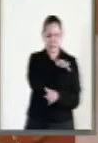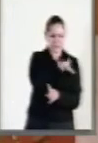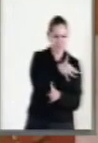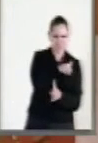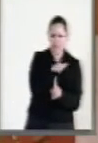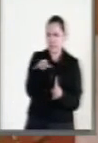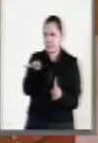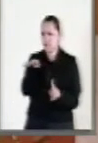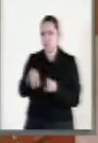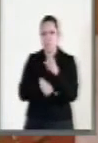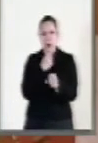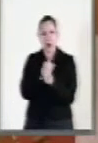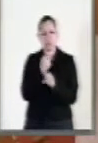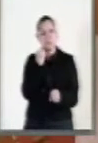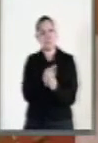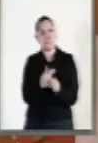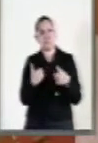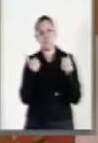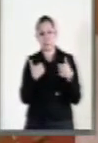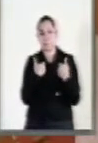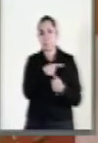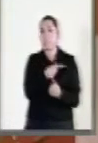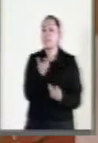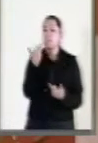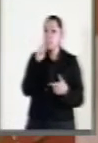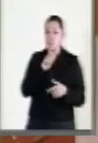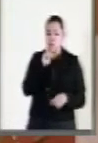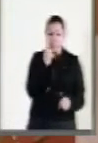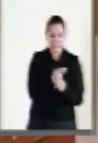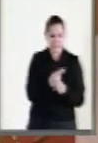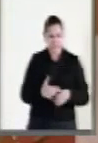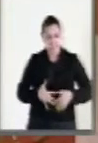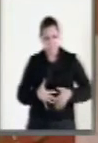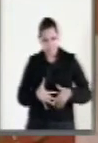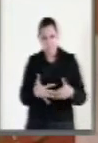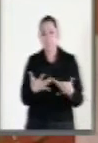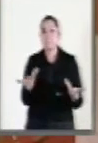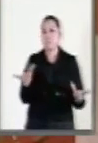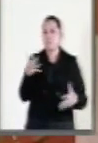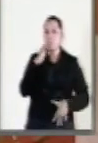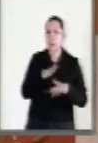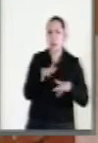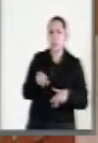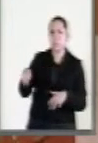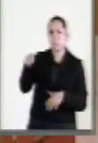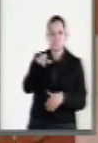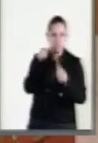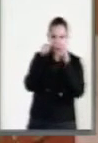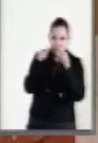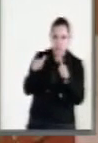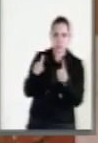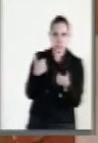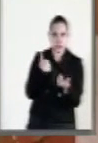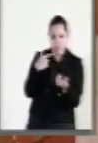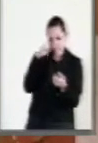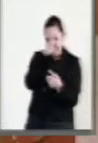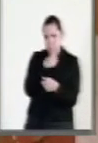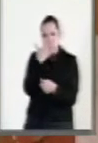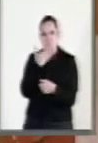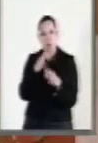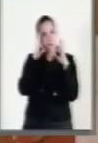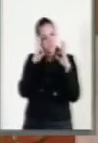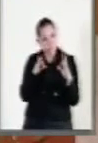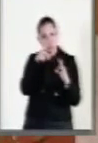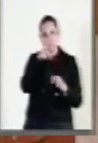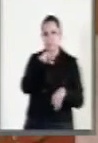-mortalidad materna es reflejo no sólo de problemas estructurales por falta de protección de la salud en el acceso a los servicios, sino